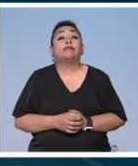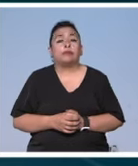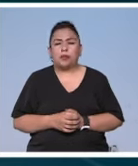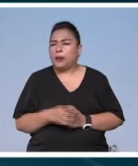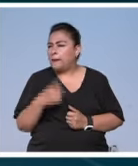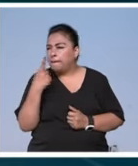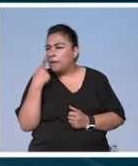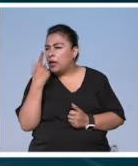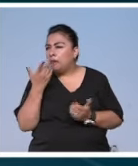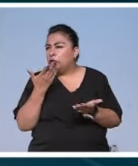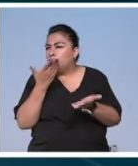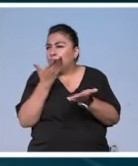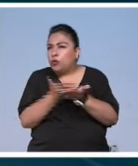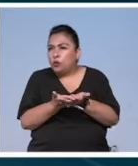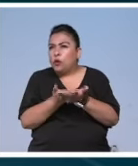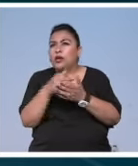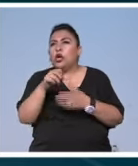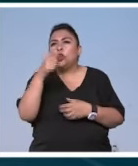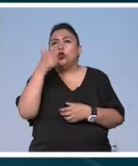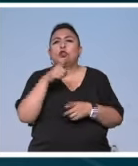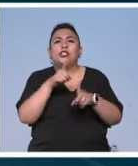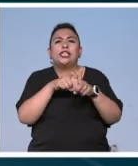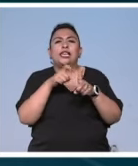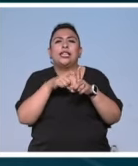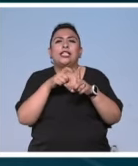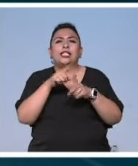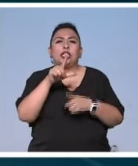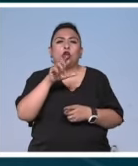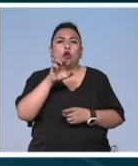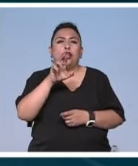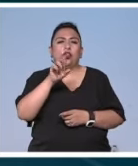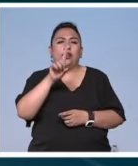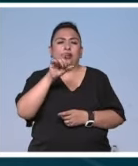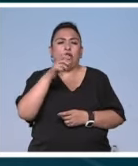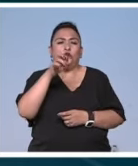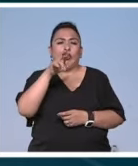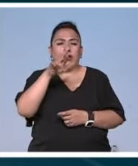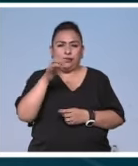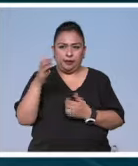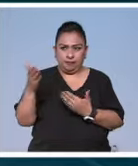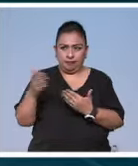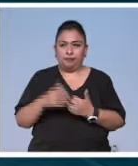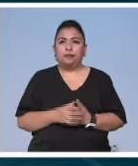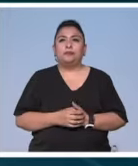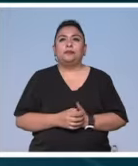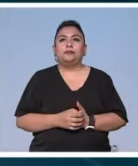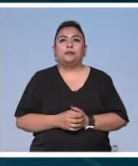veamos que propuesta nos tiene esta noche el crítico de cine Leonardo García Tzao adelante